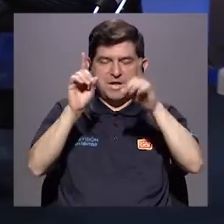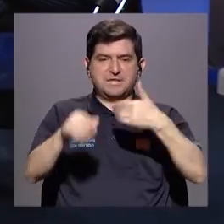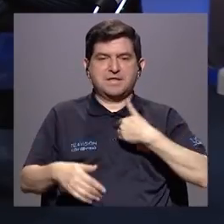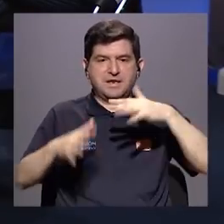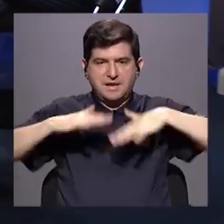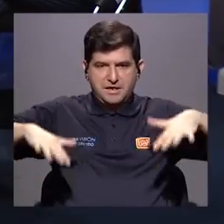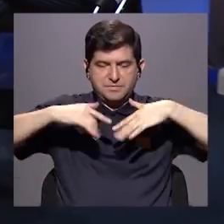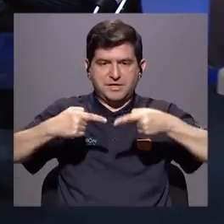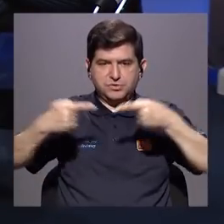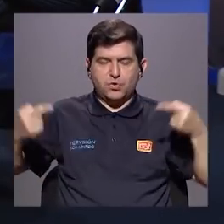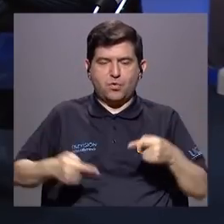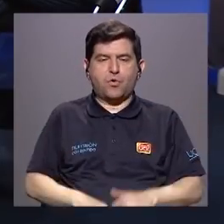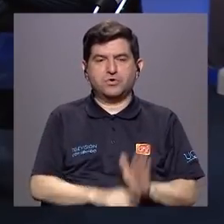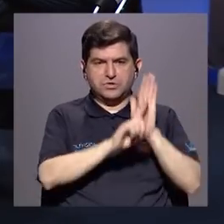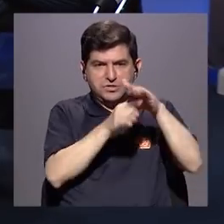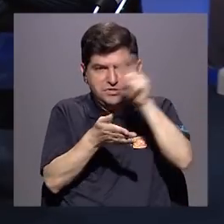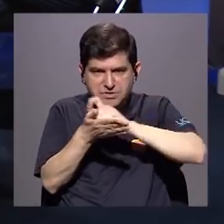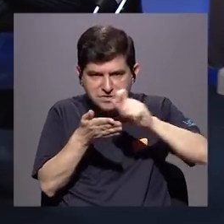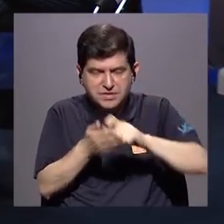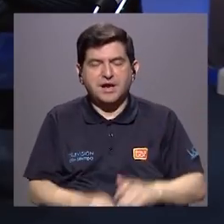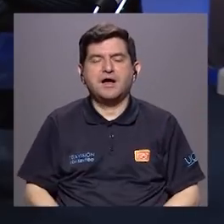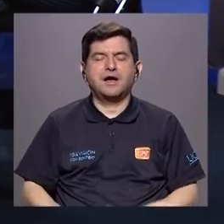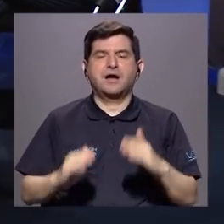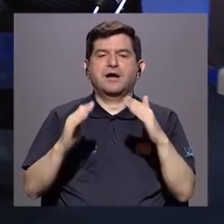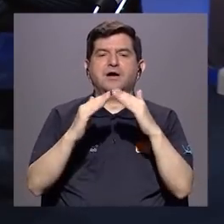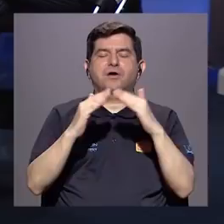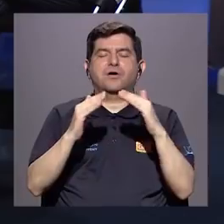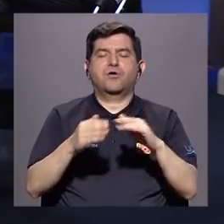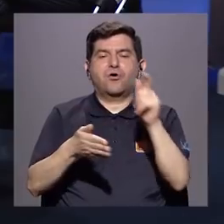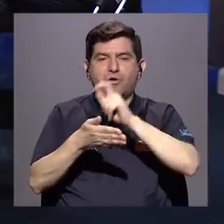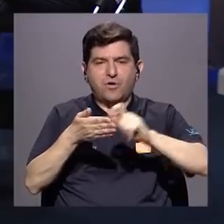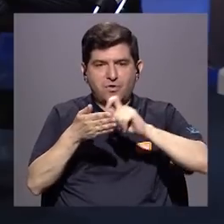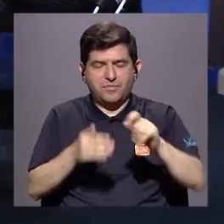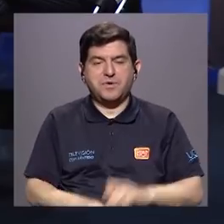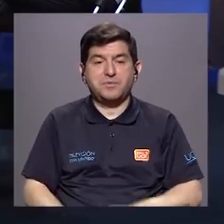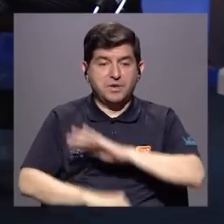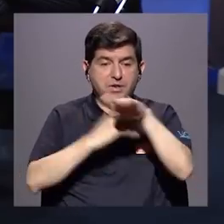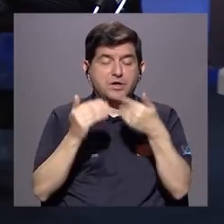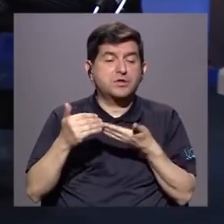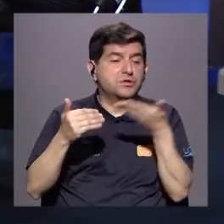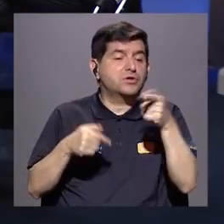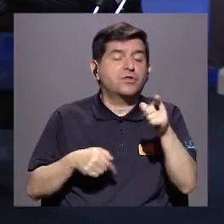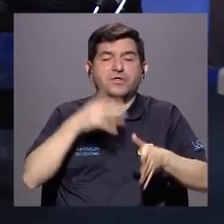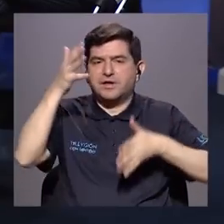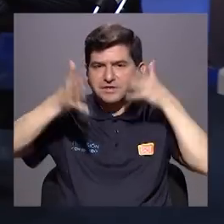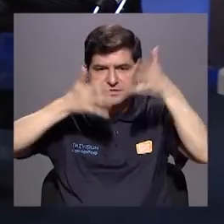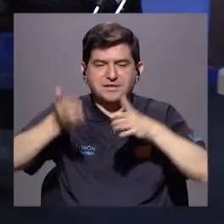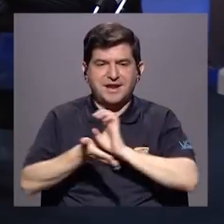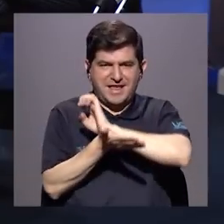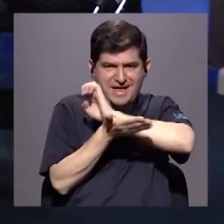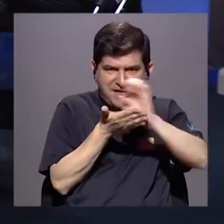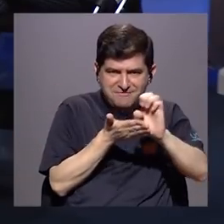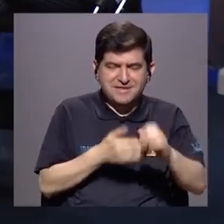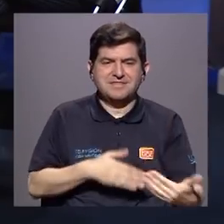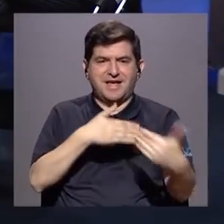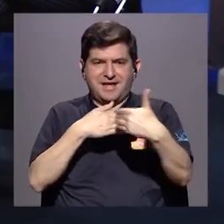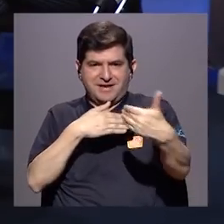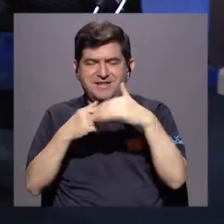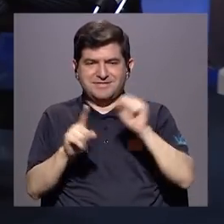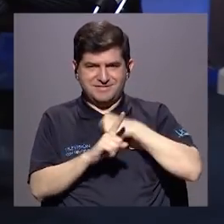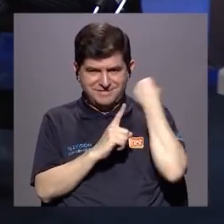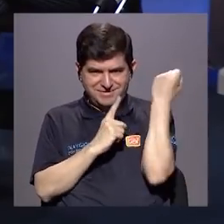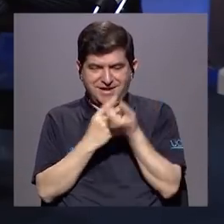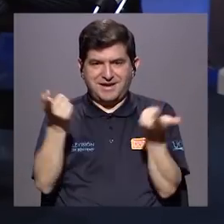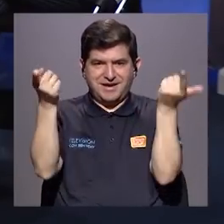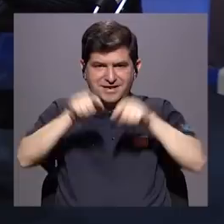Educación tiene su espacio contra el bullying, tiene el tema de convivencia escolar y todos los otros elementos que ellos han creado para poder prevenir y atacar